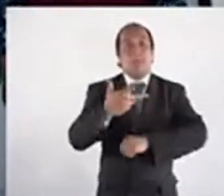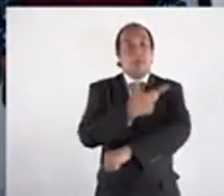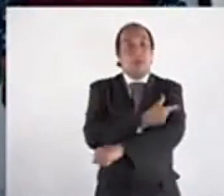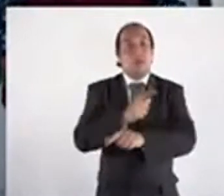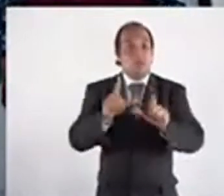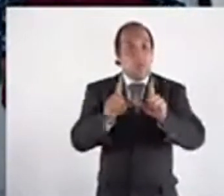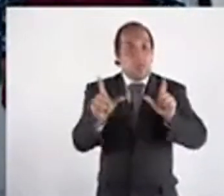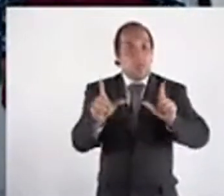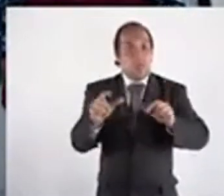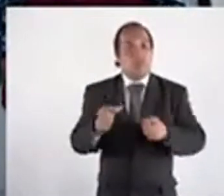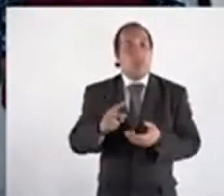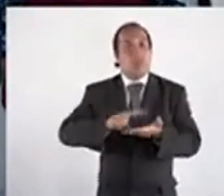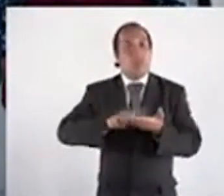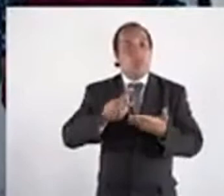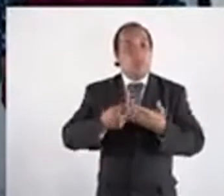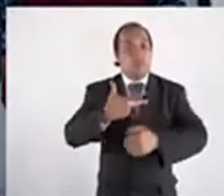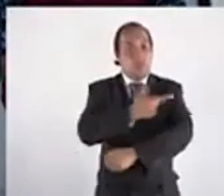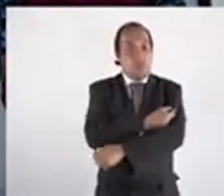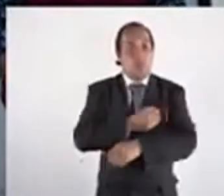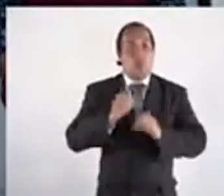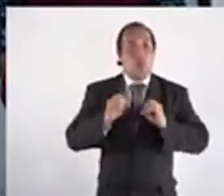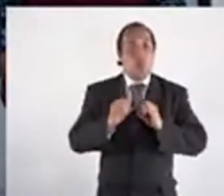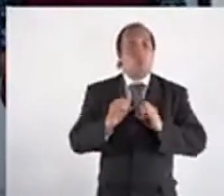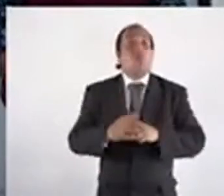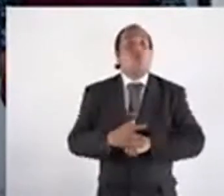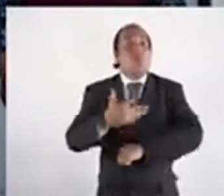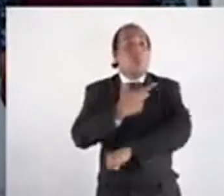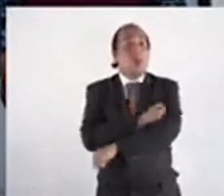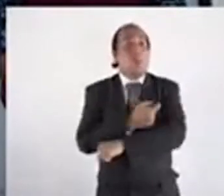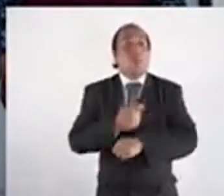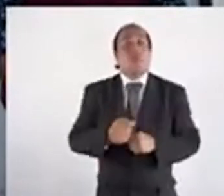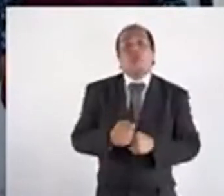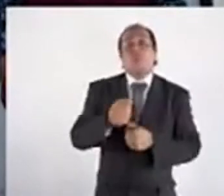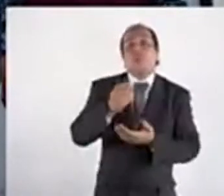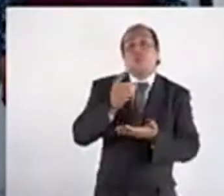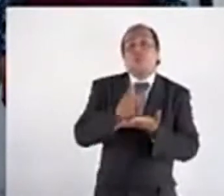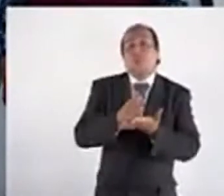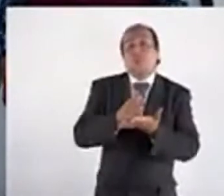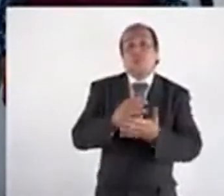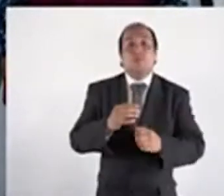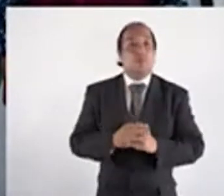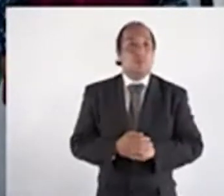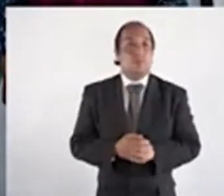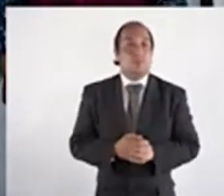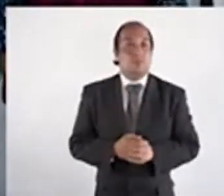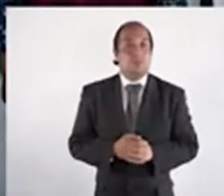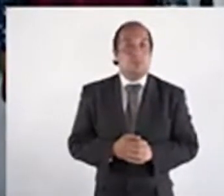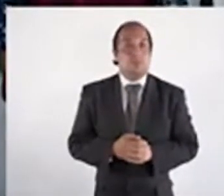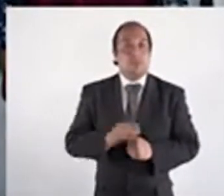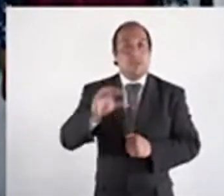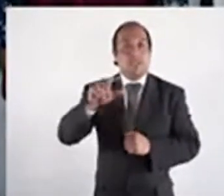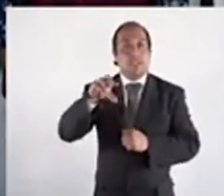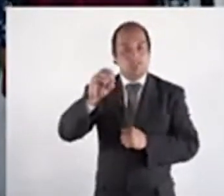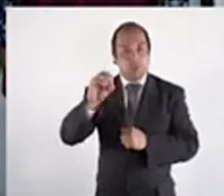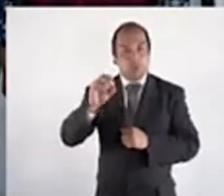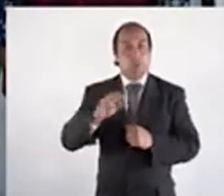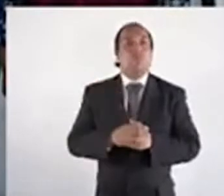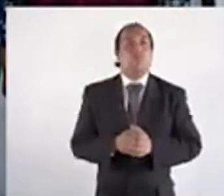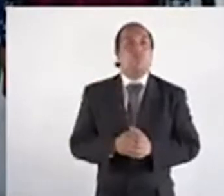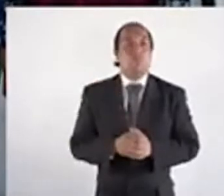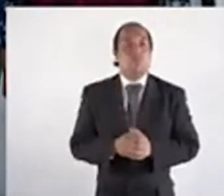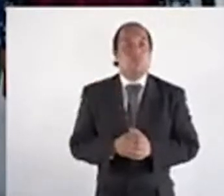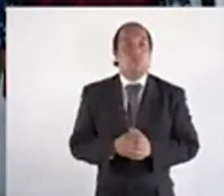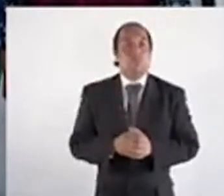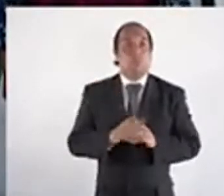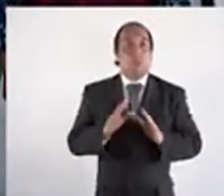que ya se vacunaron con las dos dosis o vacunación completa, en el caso de que solo han requerido una dosis con la vacuna CanSino.